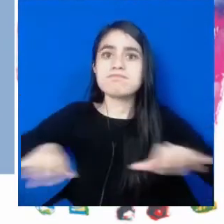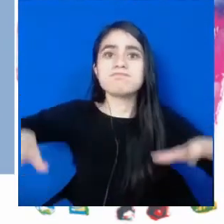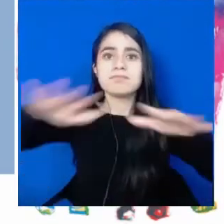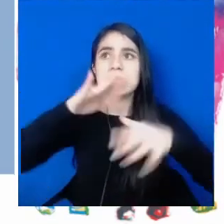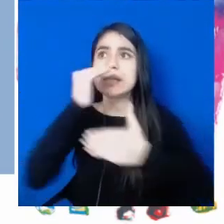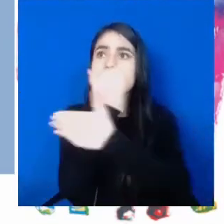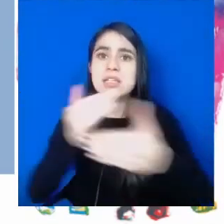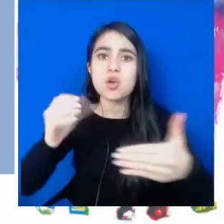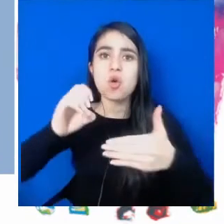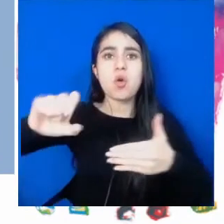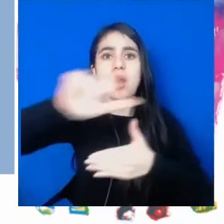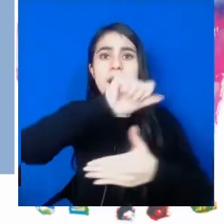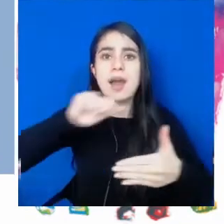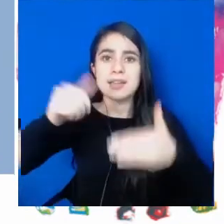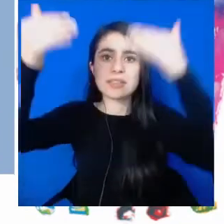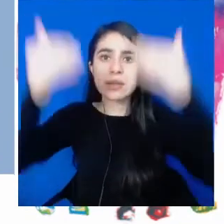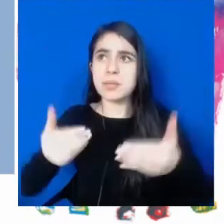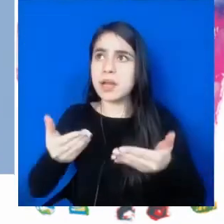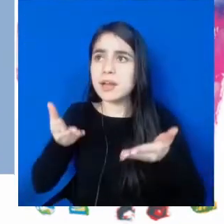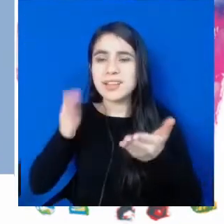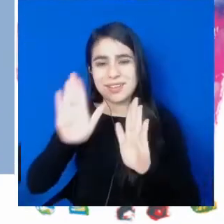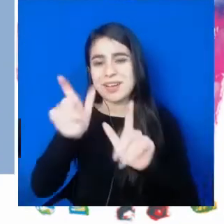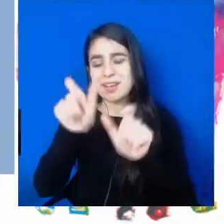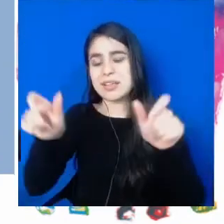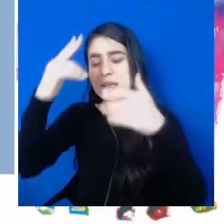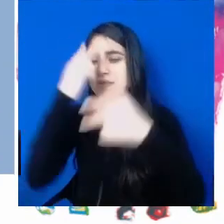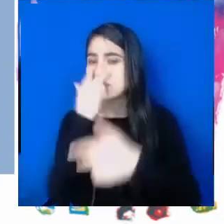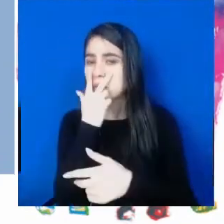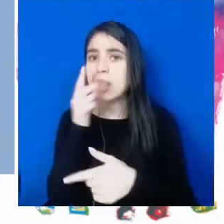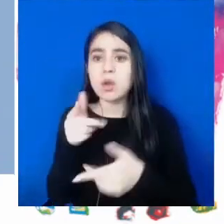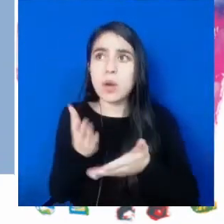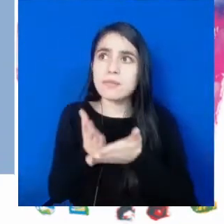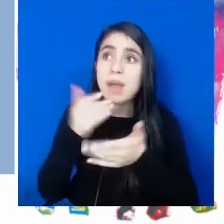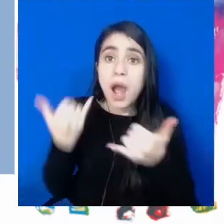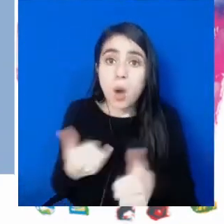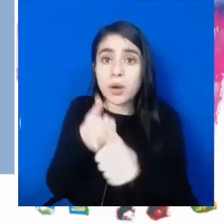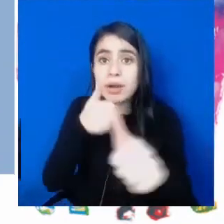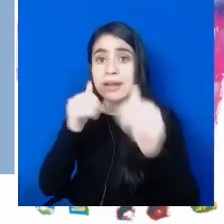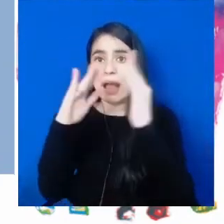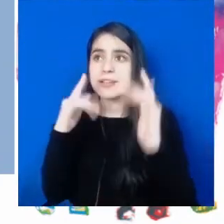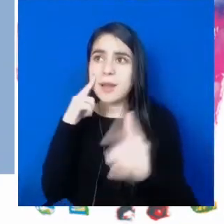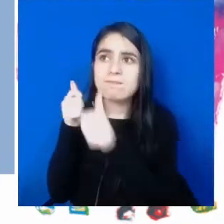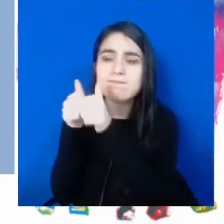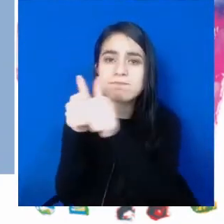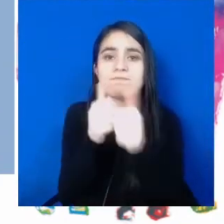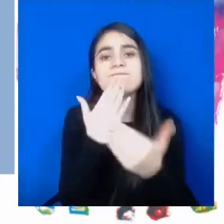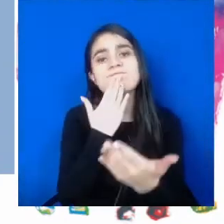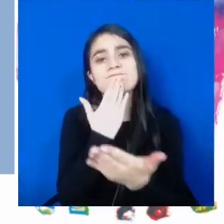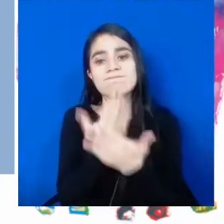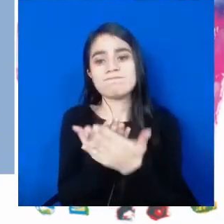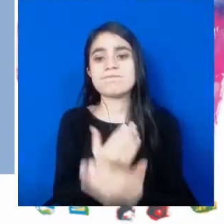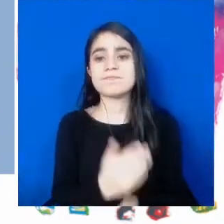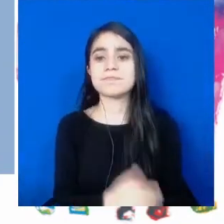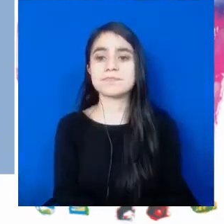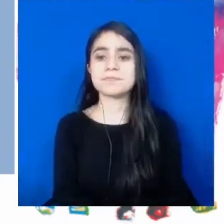llegarles a todos los niños y niñas con discapacidad visual a sus casas en la educación virtual. Muchas gracias.